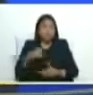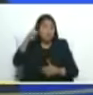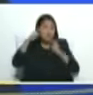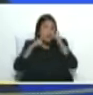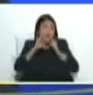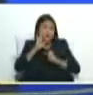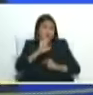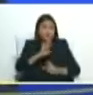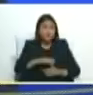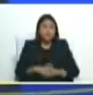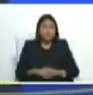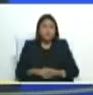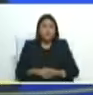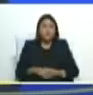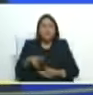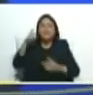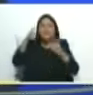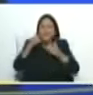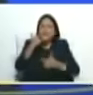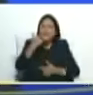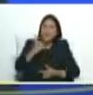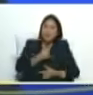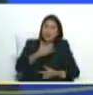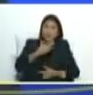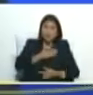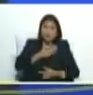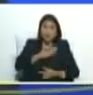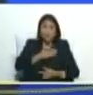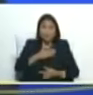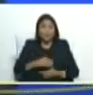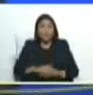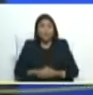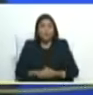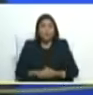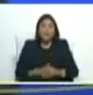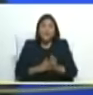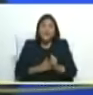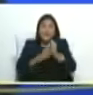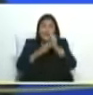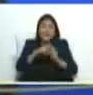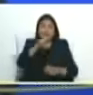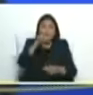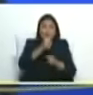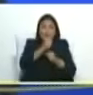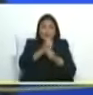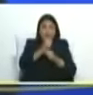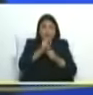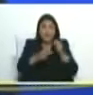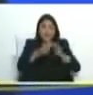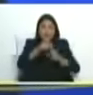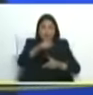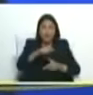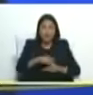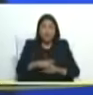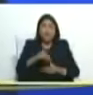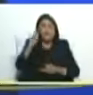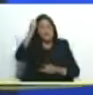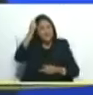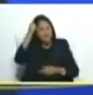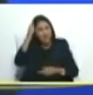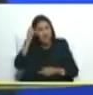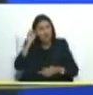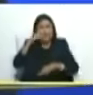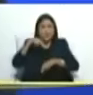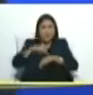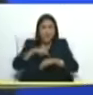y un día él me llamó siendo yo como ustedes saben líder sindical líder político diputado de la asamblea